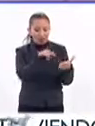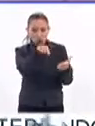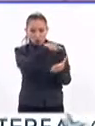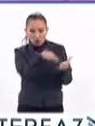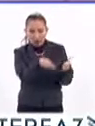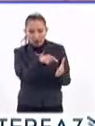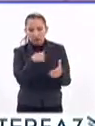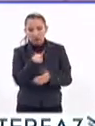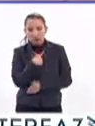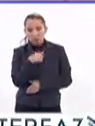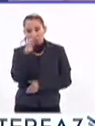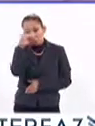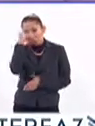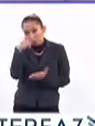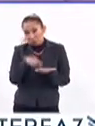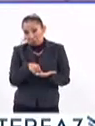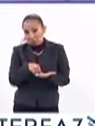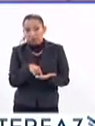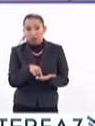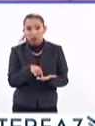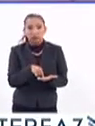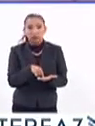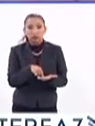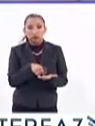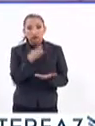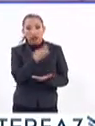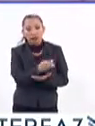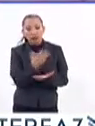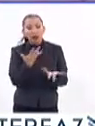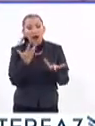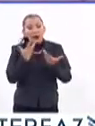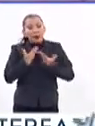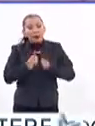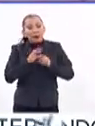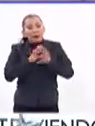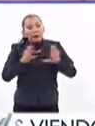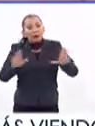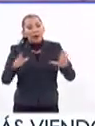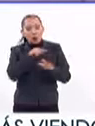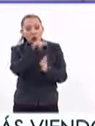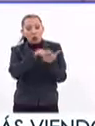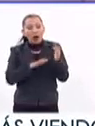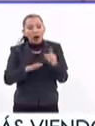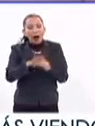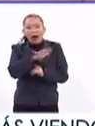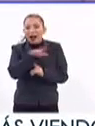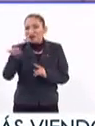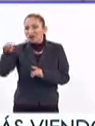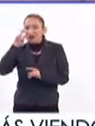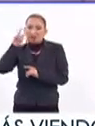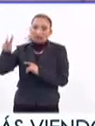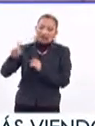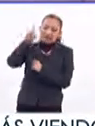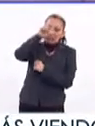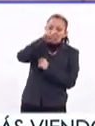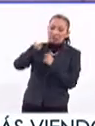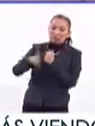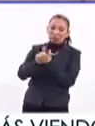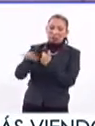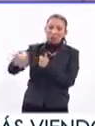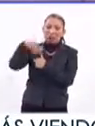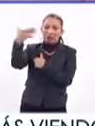pienso que es un respiro, es una isla en contextos sociales que muchas veces son